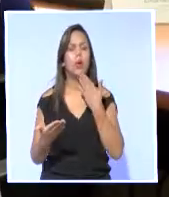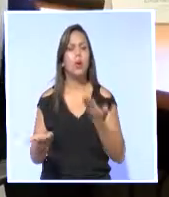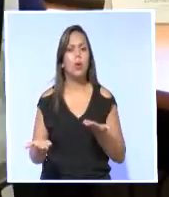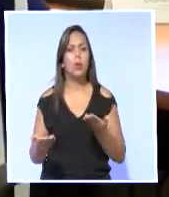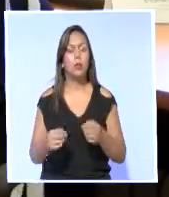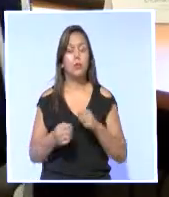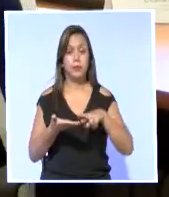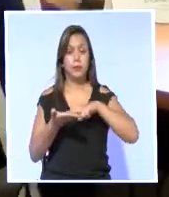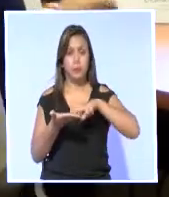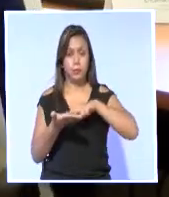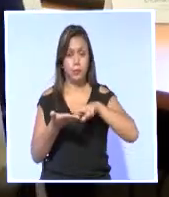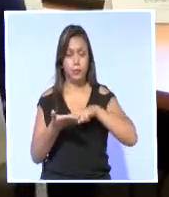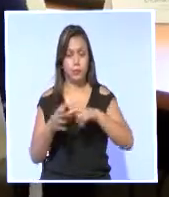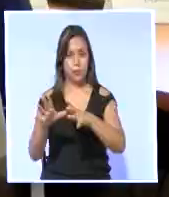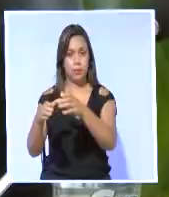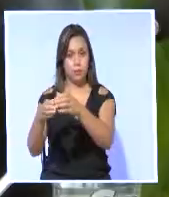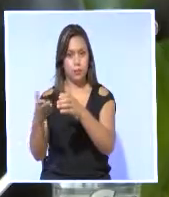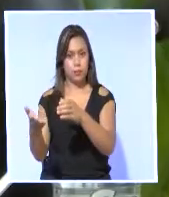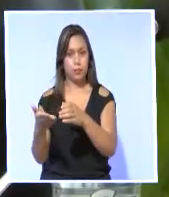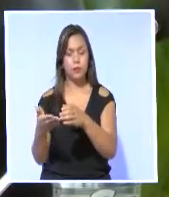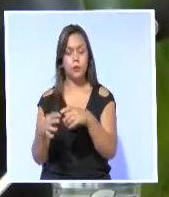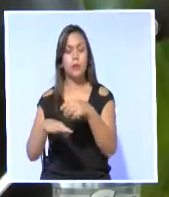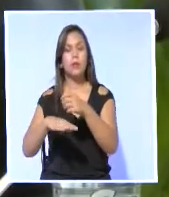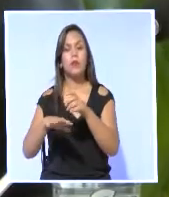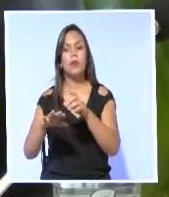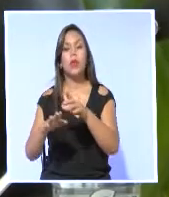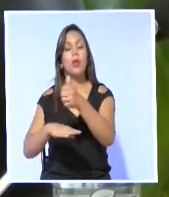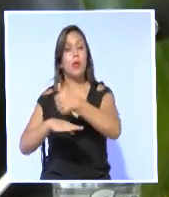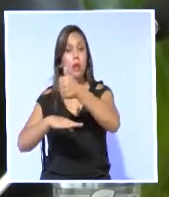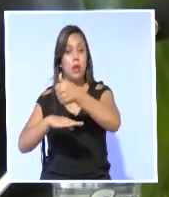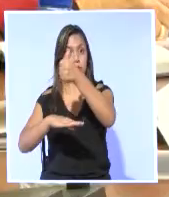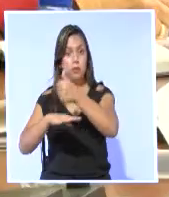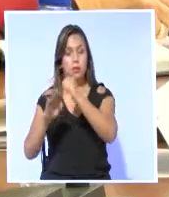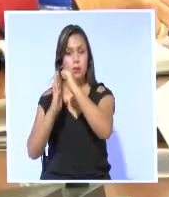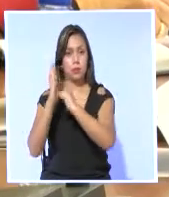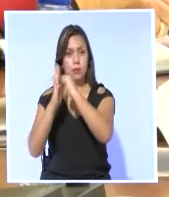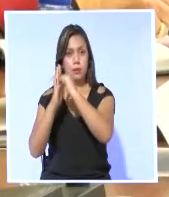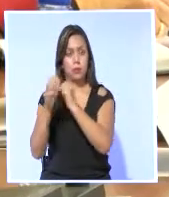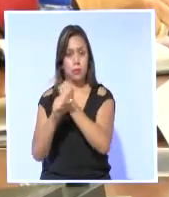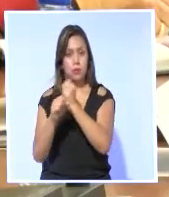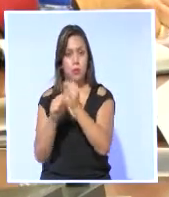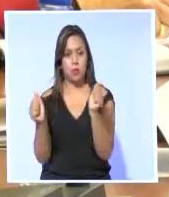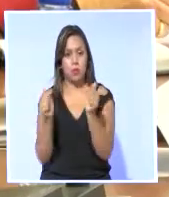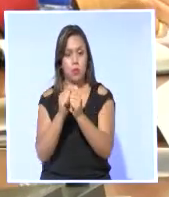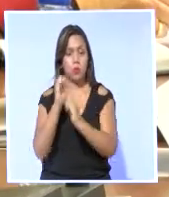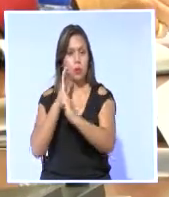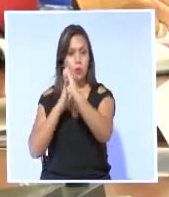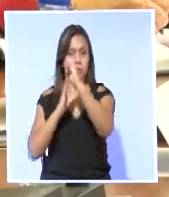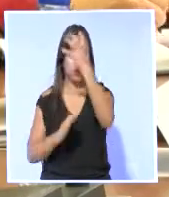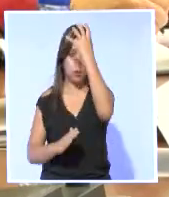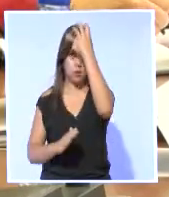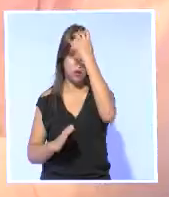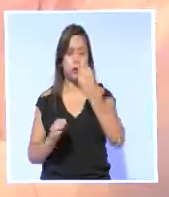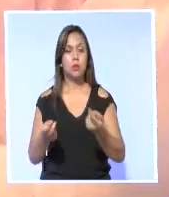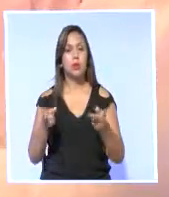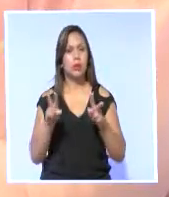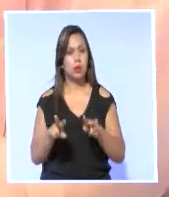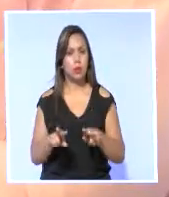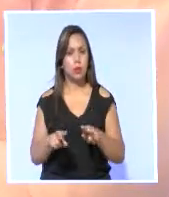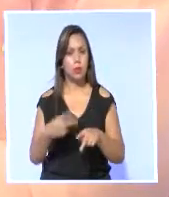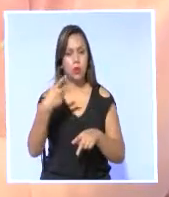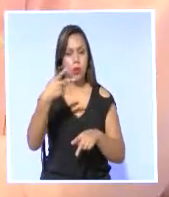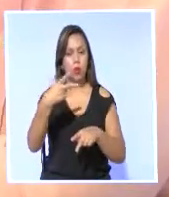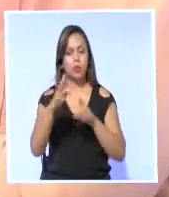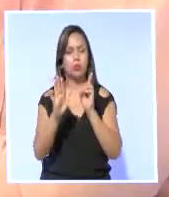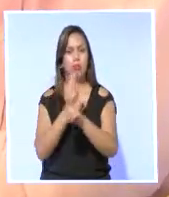Durante las reuniones que ha tenido la comisión se ha establecido una agenda de trabajo en conjunto con el Ministerio de Educación y a la par se investigarán dos